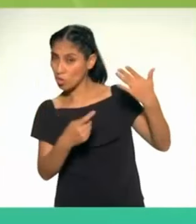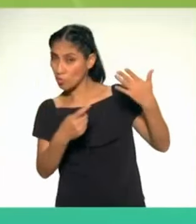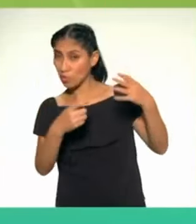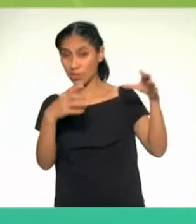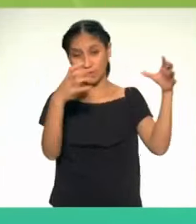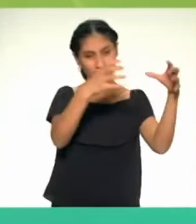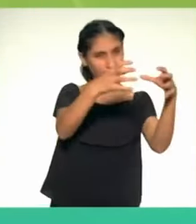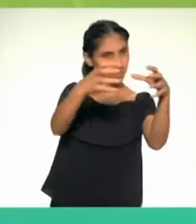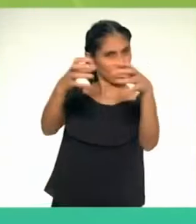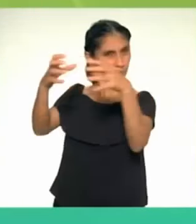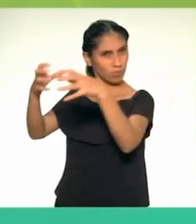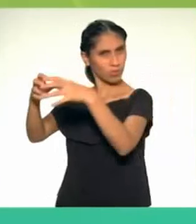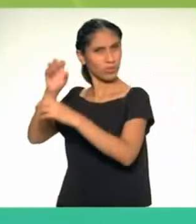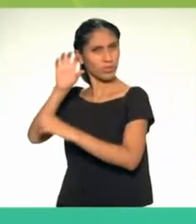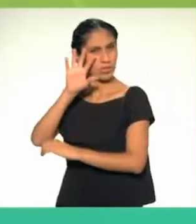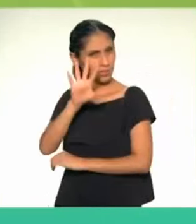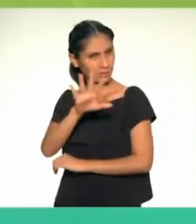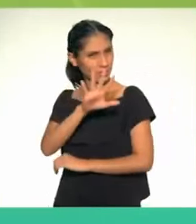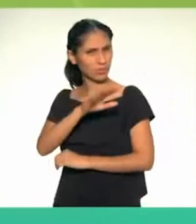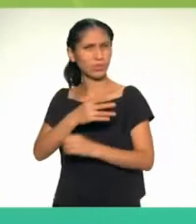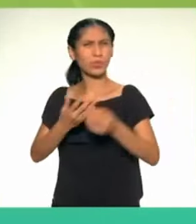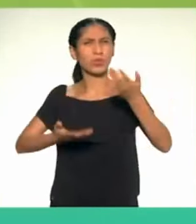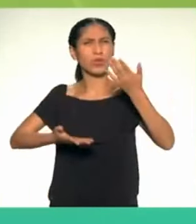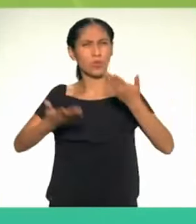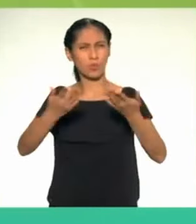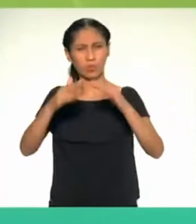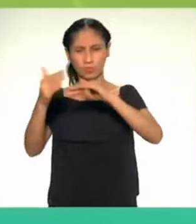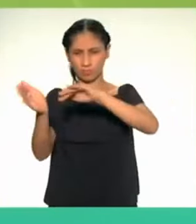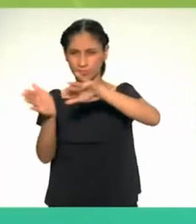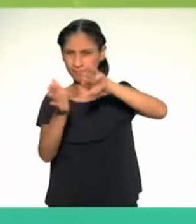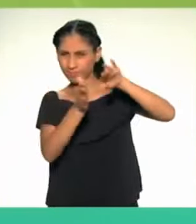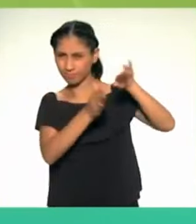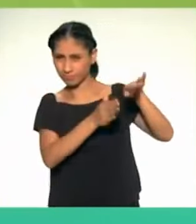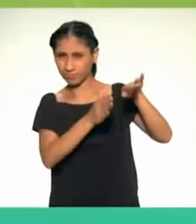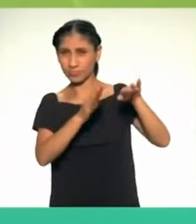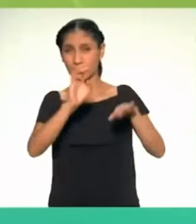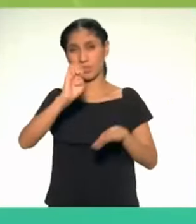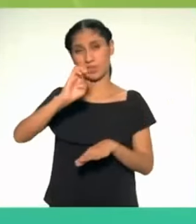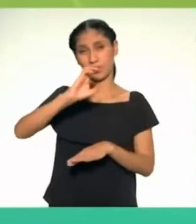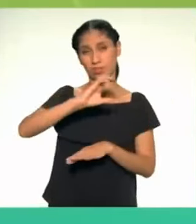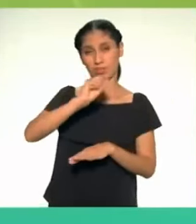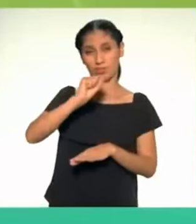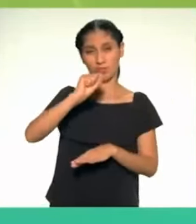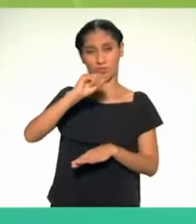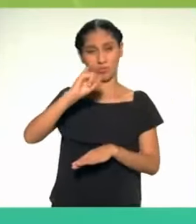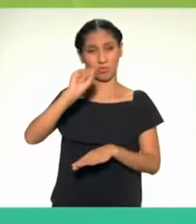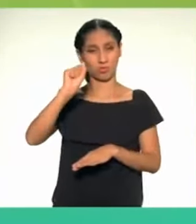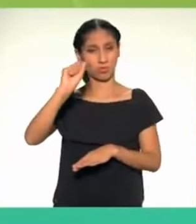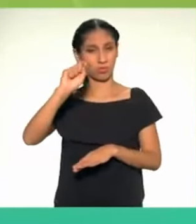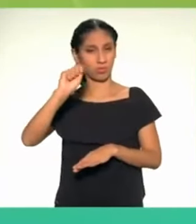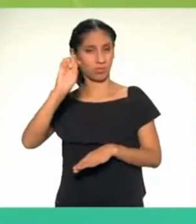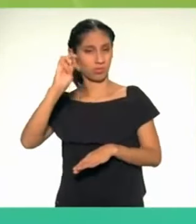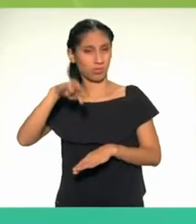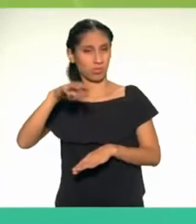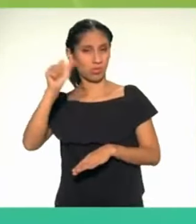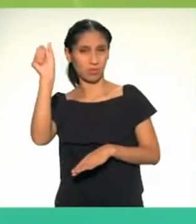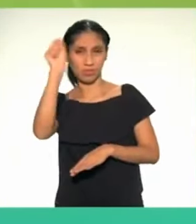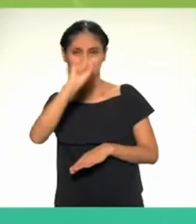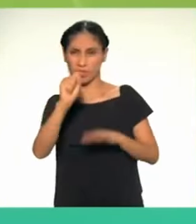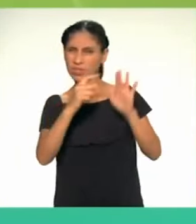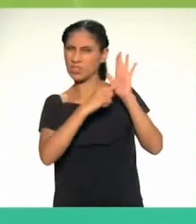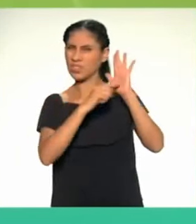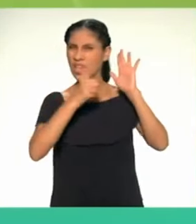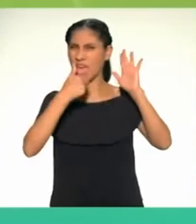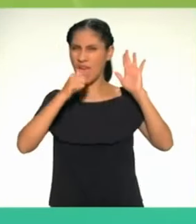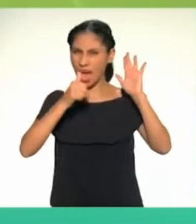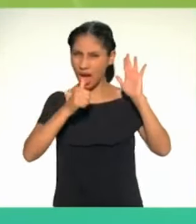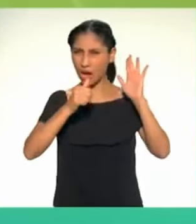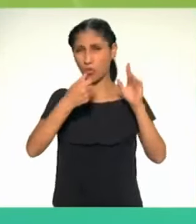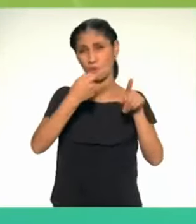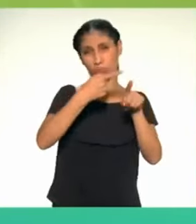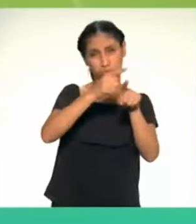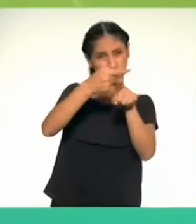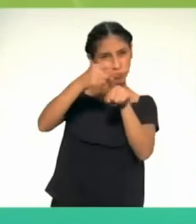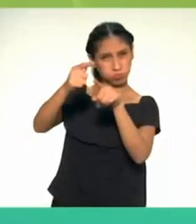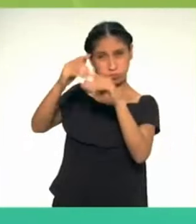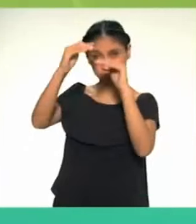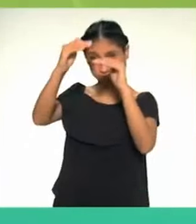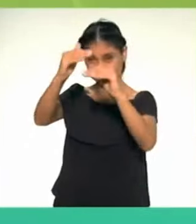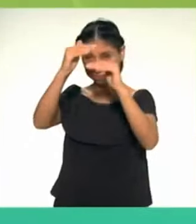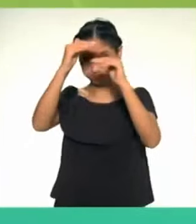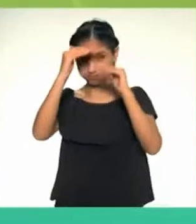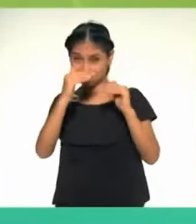cinco categorías. Ecosistemas de aguas continentales, ecosistemas de montaña, ecosistemas